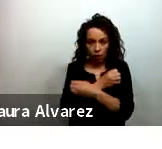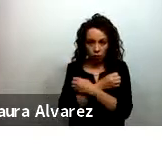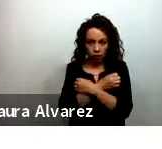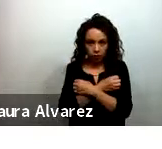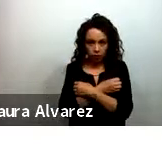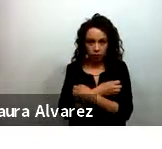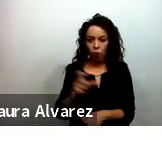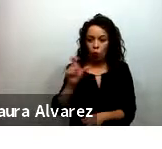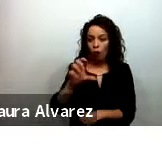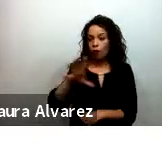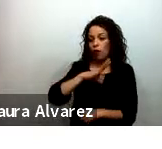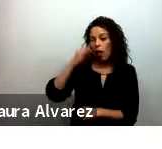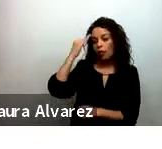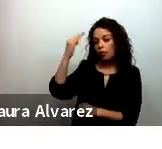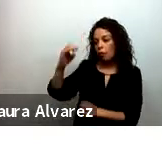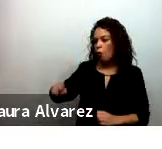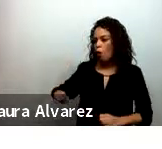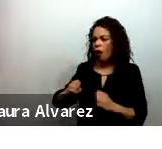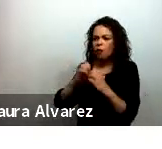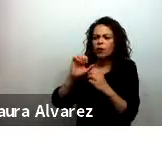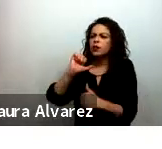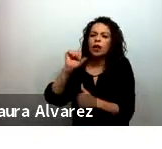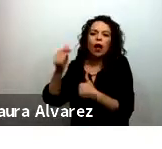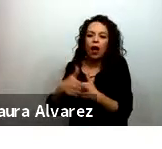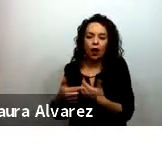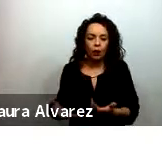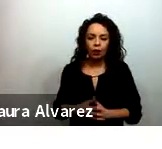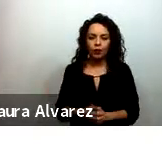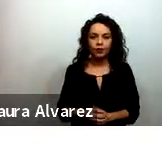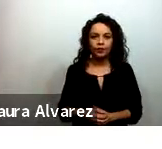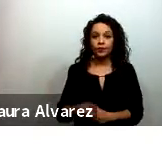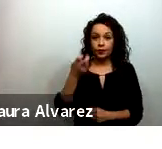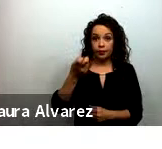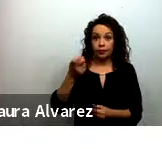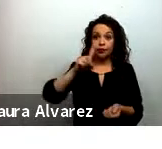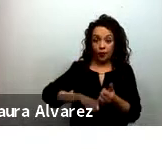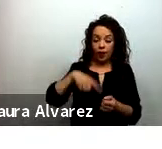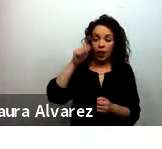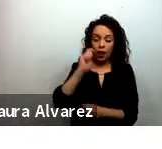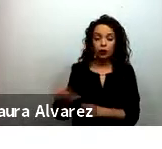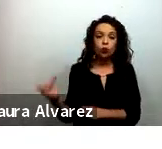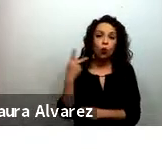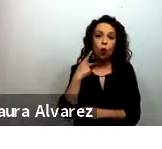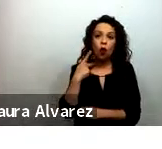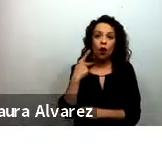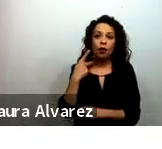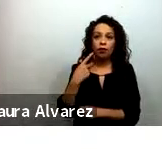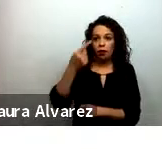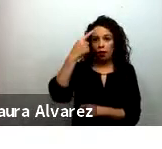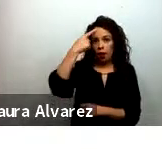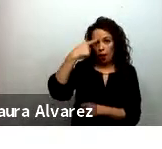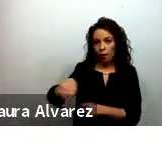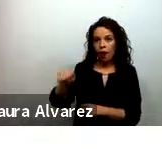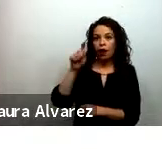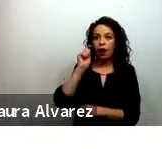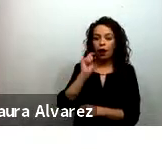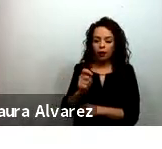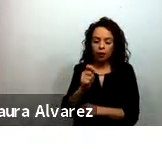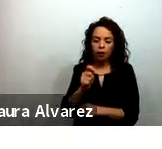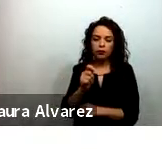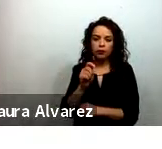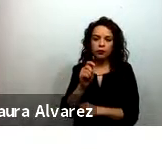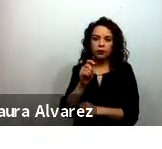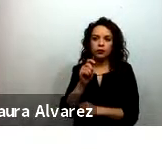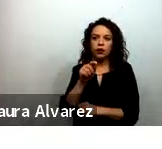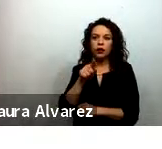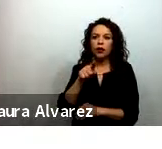el área de política educativa que justo busca el diseño de políticas a la luz de la Agenda 2030 específicamente